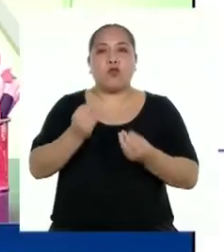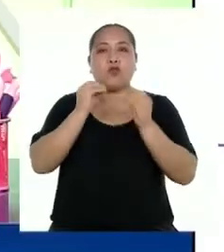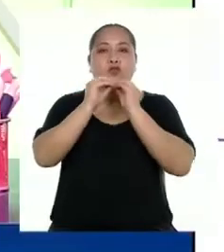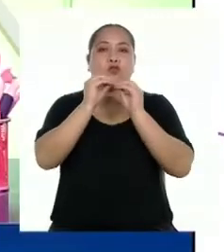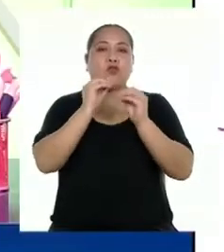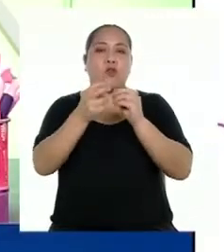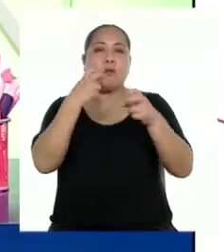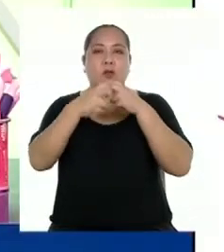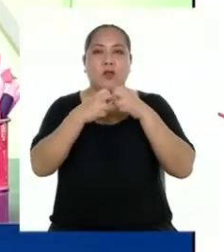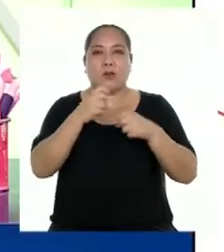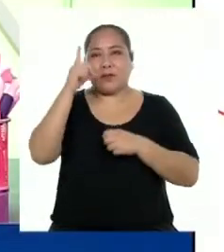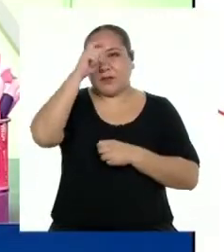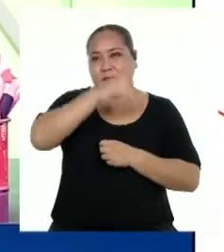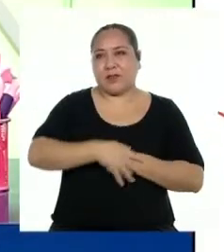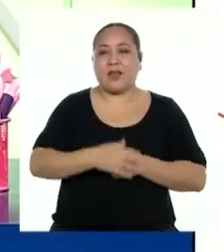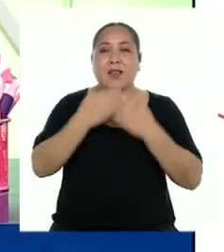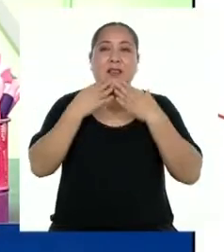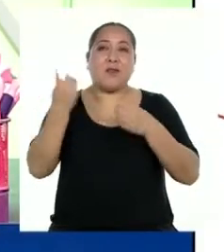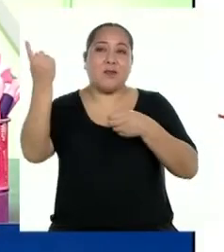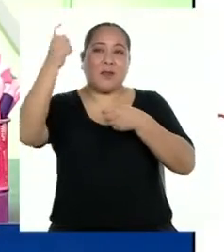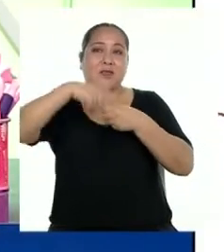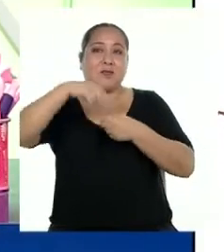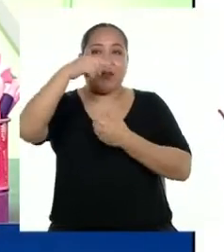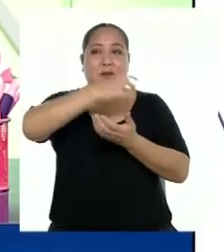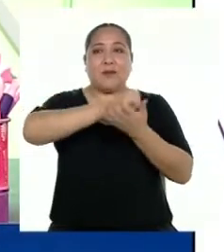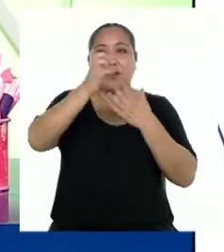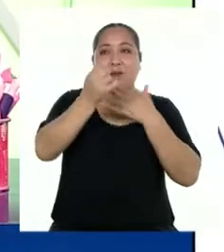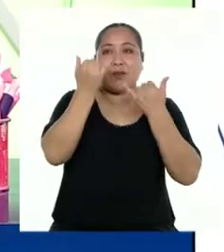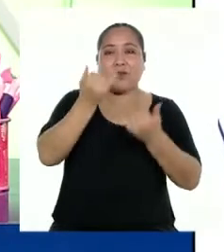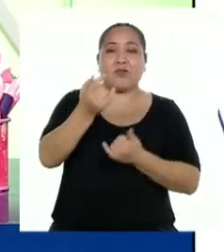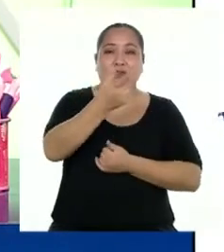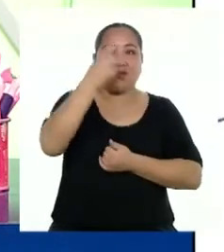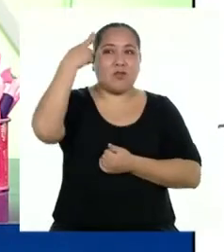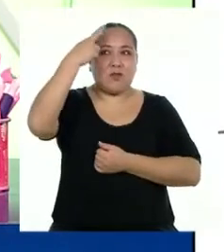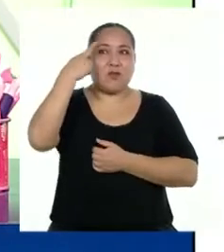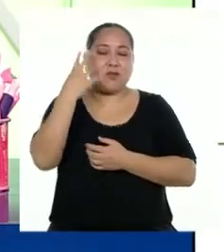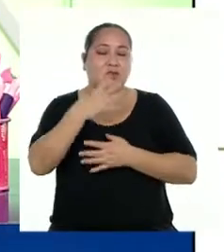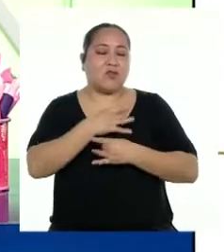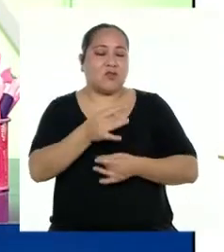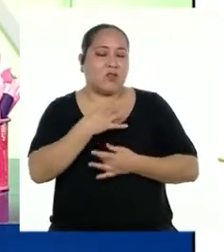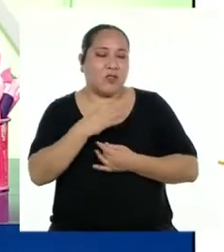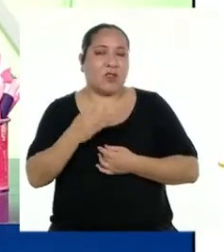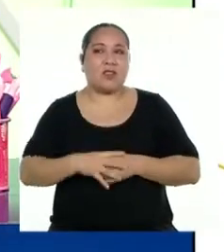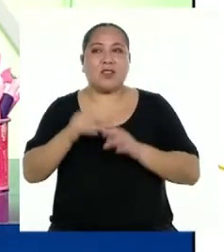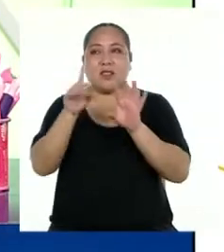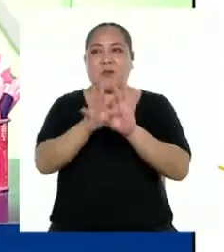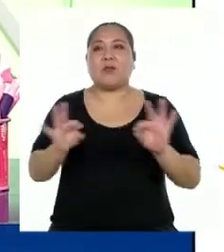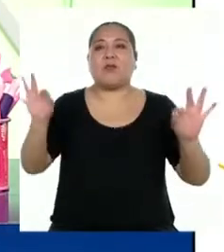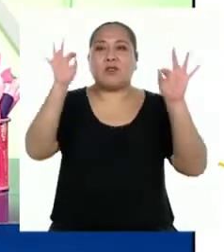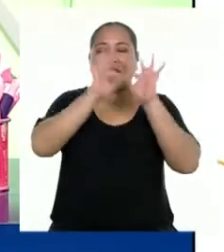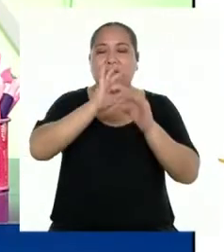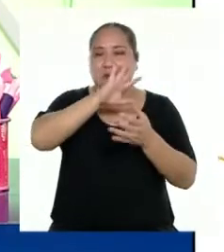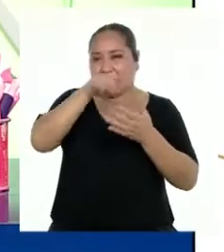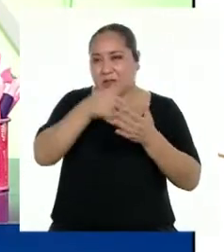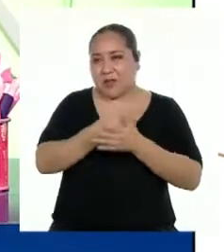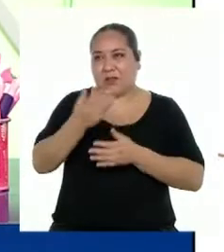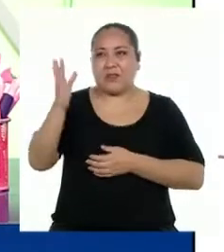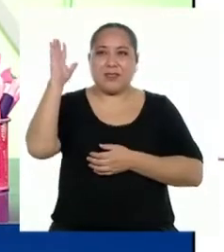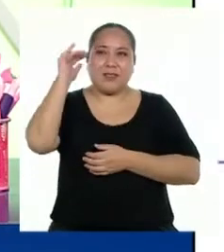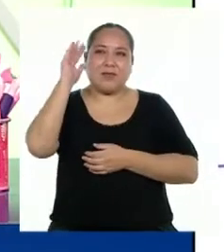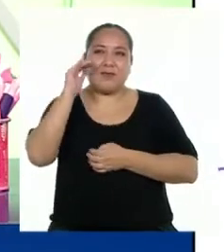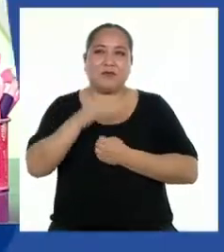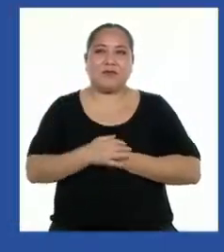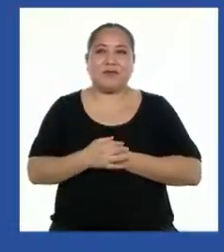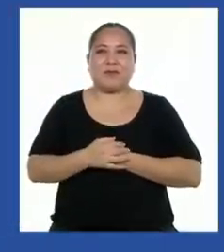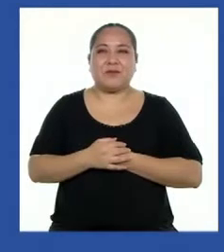Muchas gracias por participar en el programa de hoy. Sus reflexiones son muy interesantes e importantes para todos nosotros. ¡Chao!